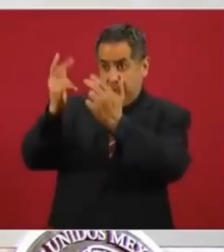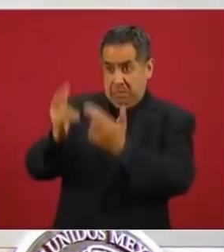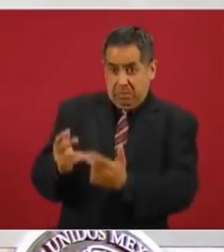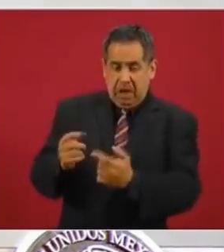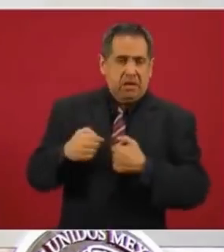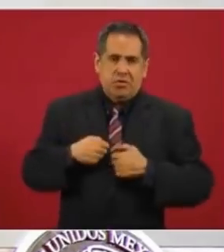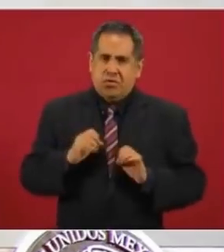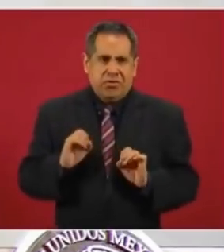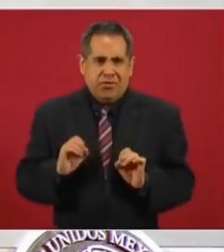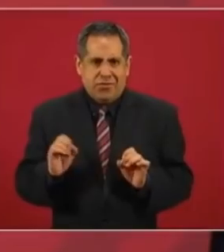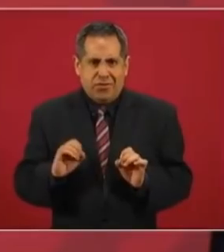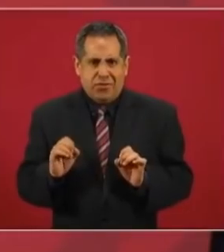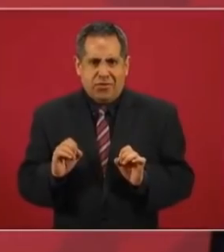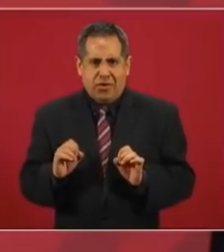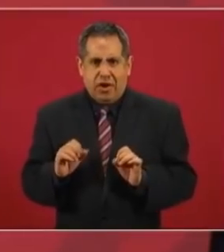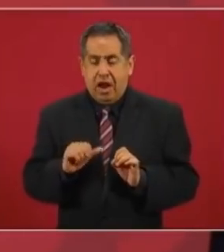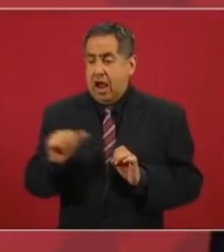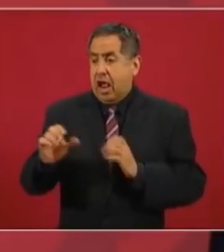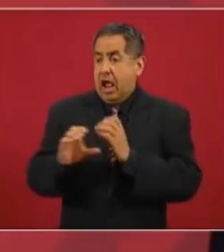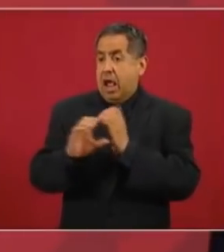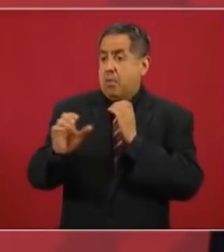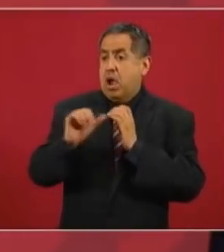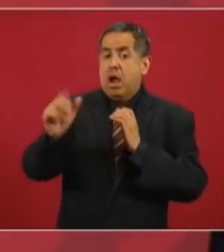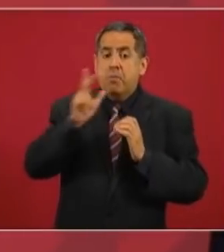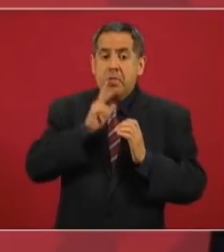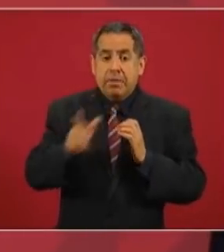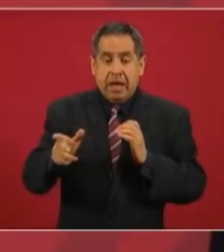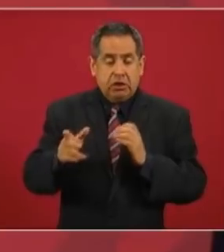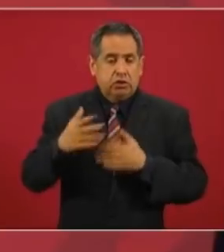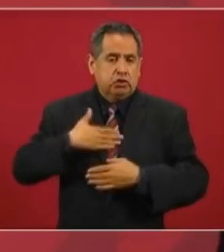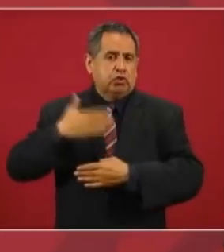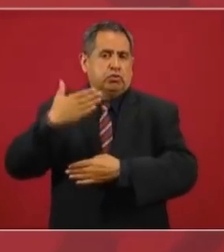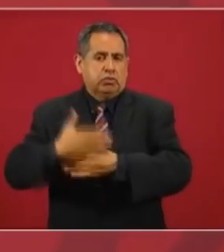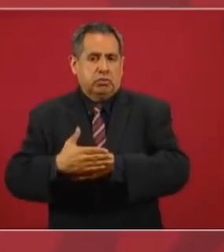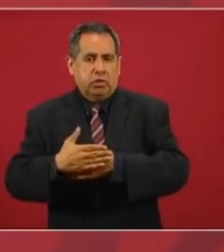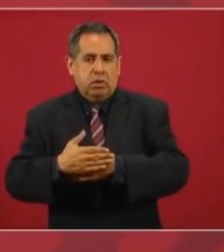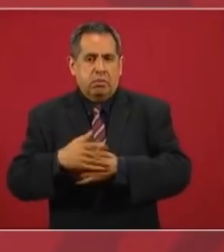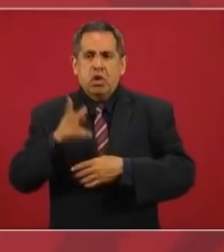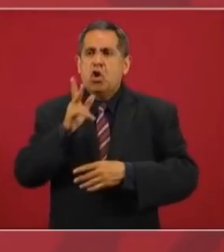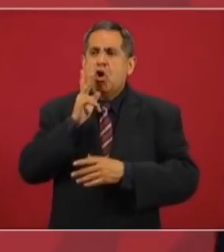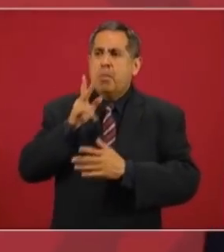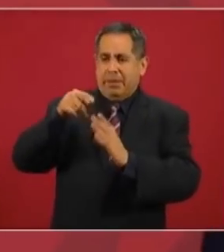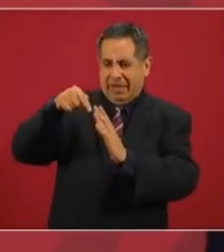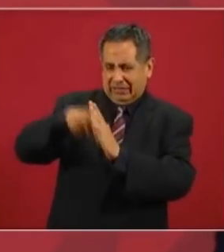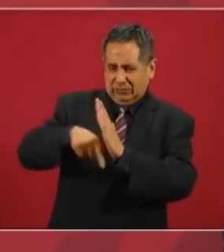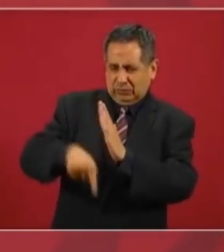los camiones de Pemex, pero no los pozos petroleros.